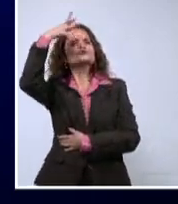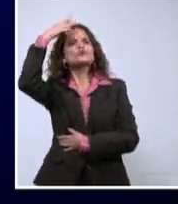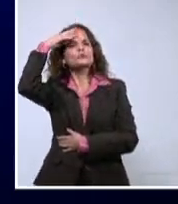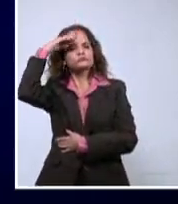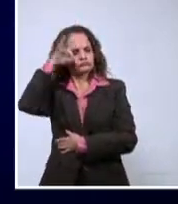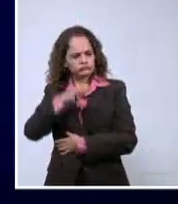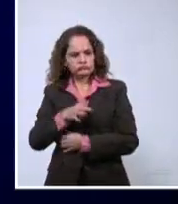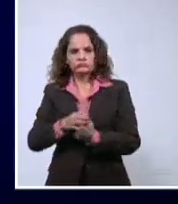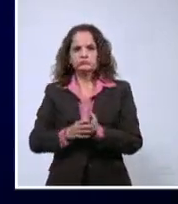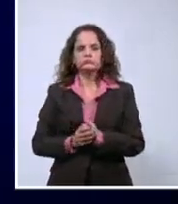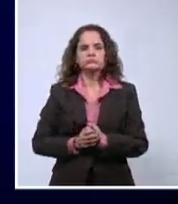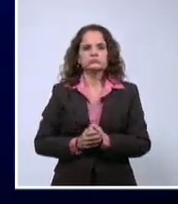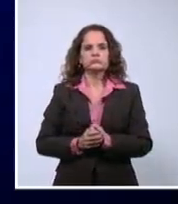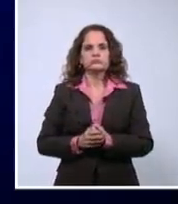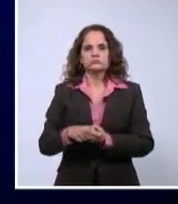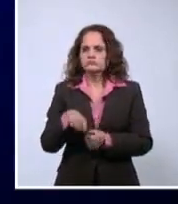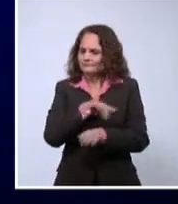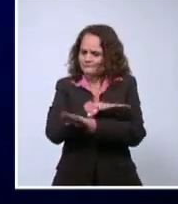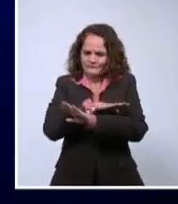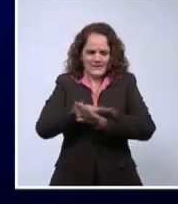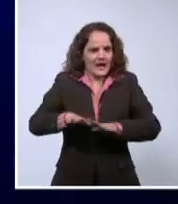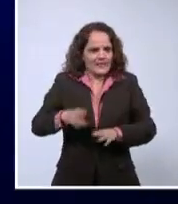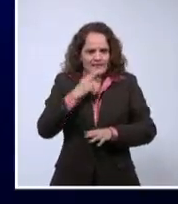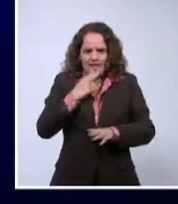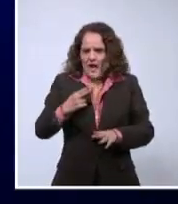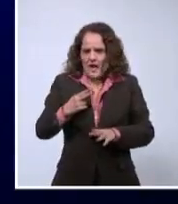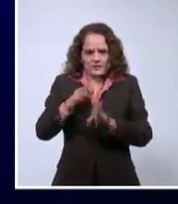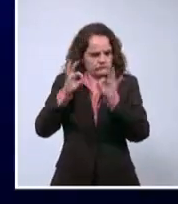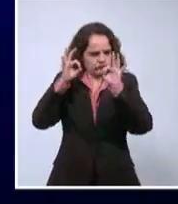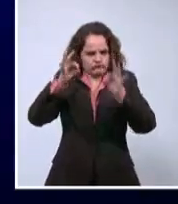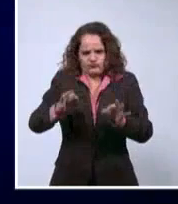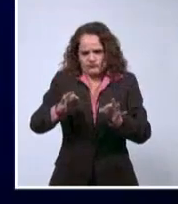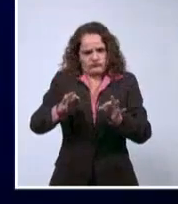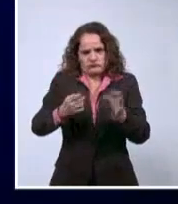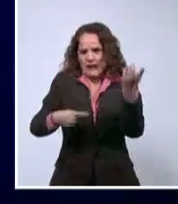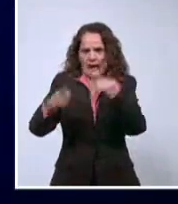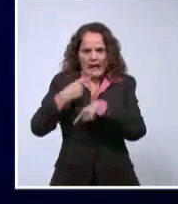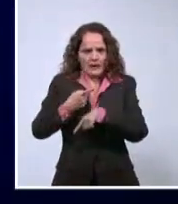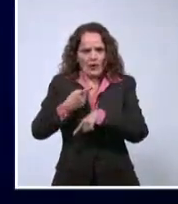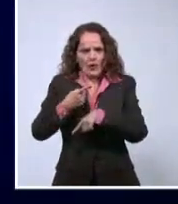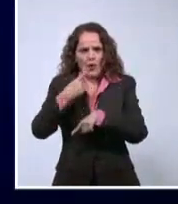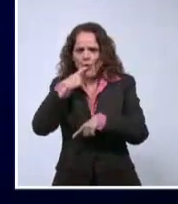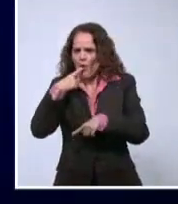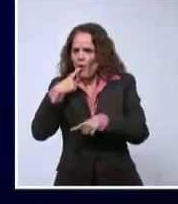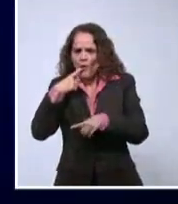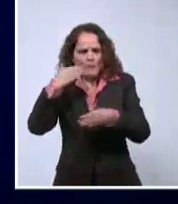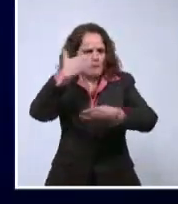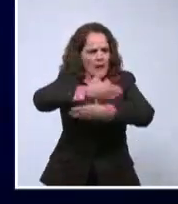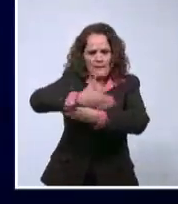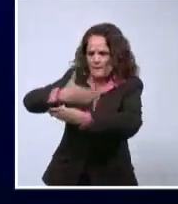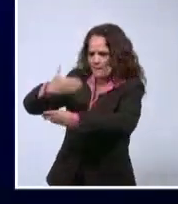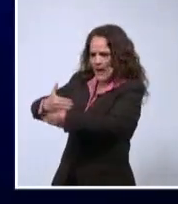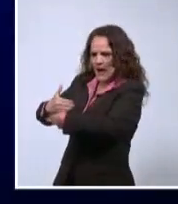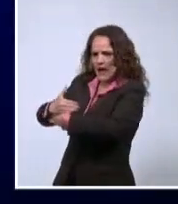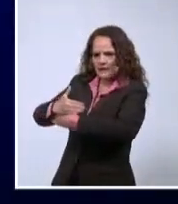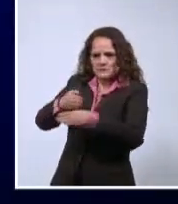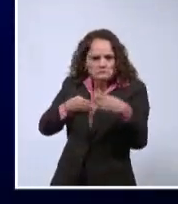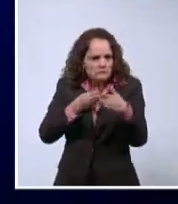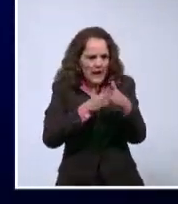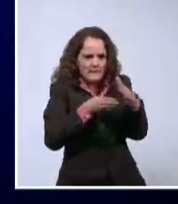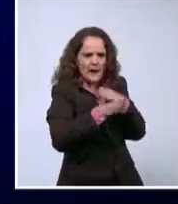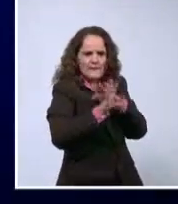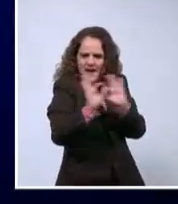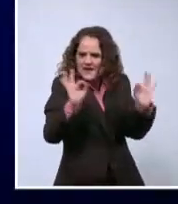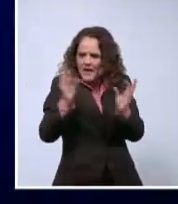Parón de verdad. Un parón de verdad. Un parón de verdad. Las costas bloqueadas. No entra nada para acá adentro. No sale nada para afuera.